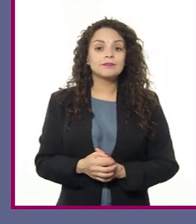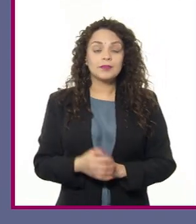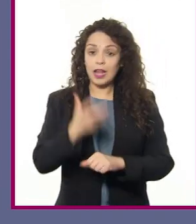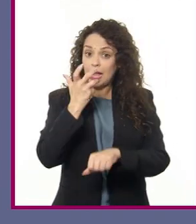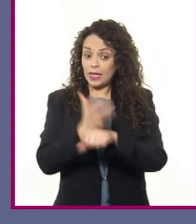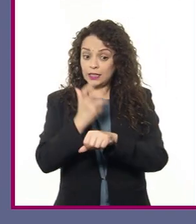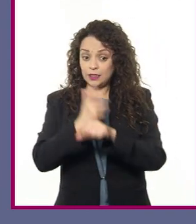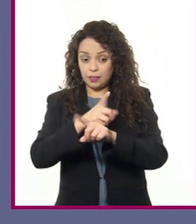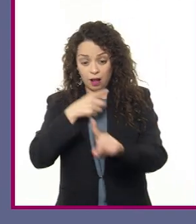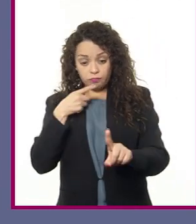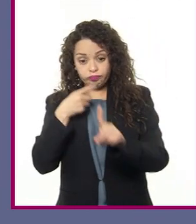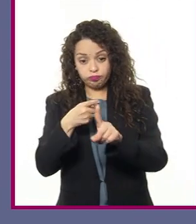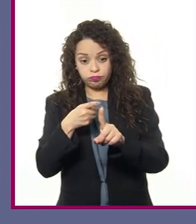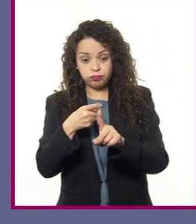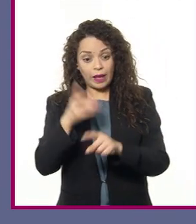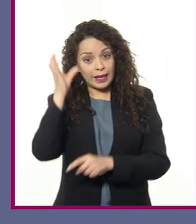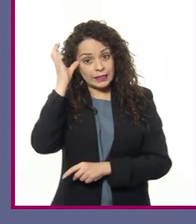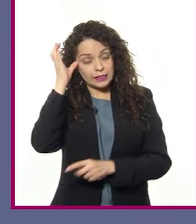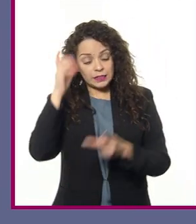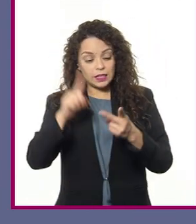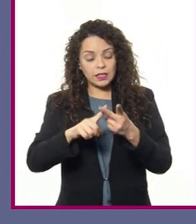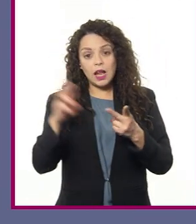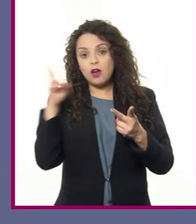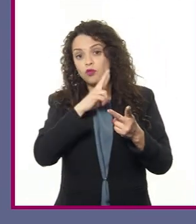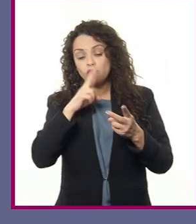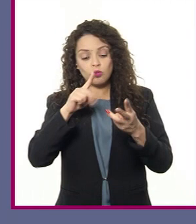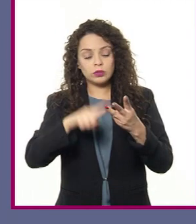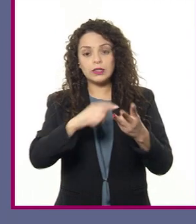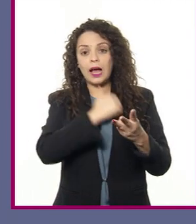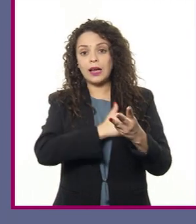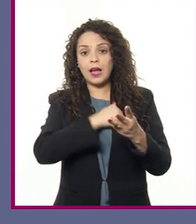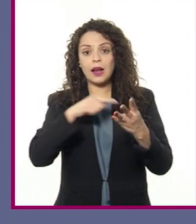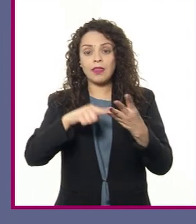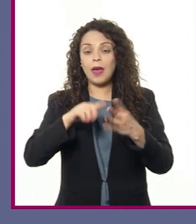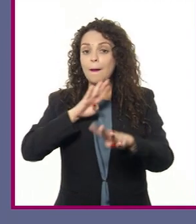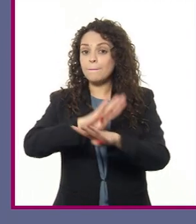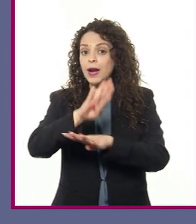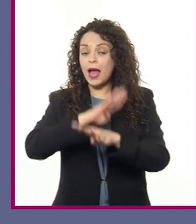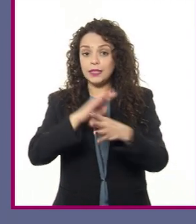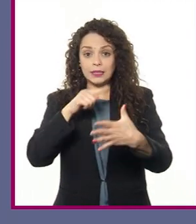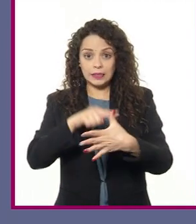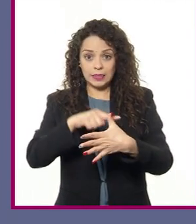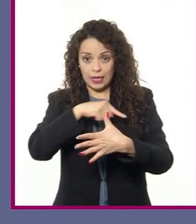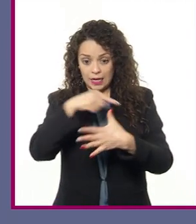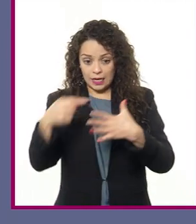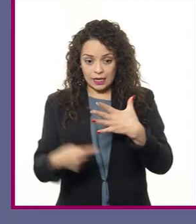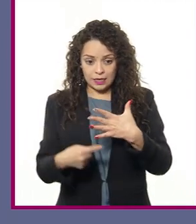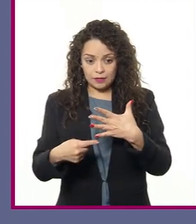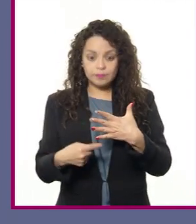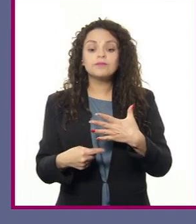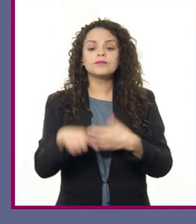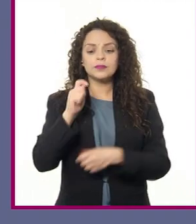Estados Unidos de América, China, Rusia, Canadá y Brasil, entre otros países, presentan el mayor